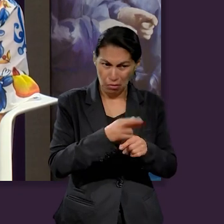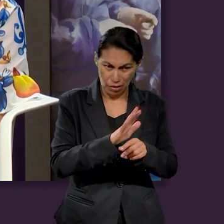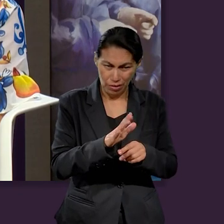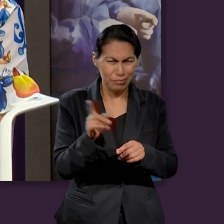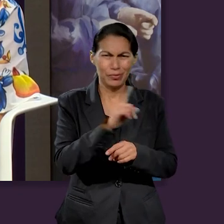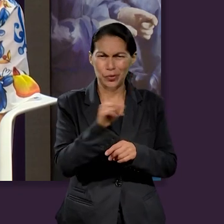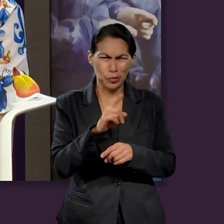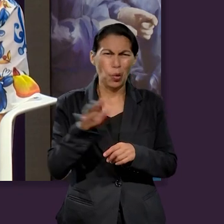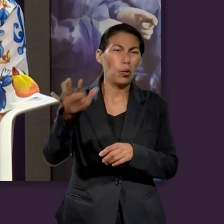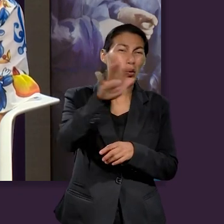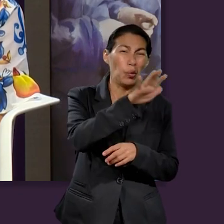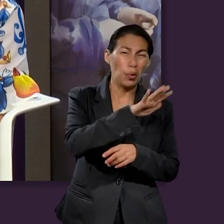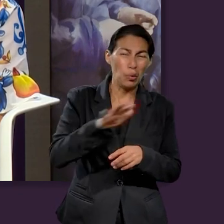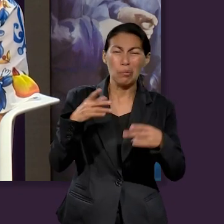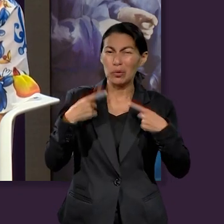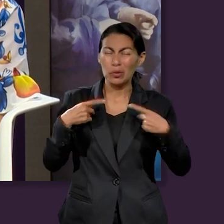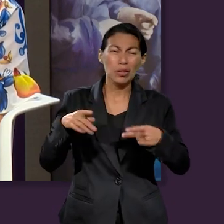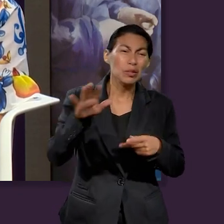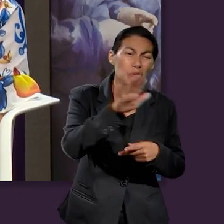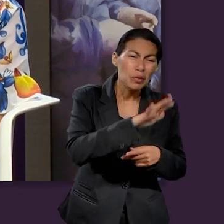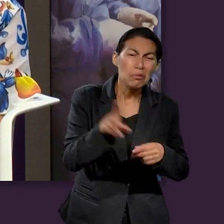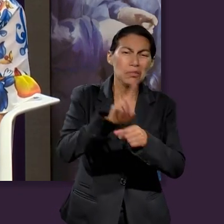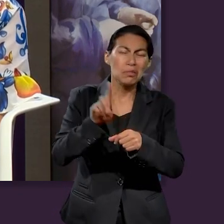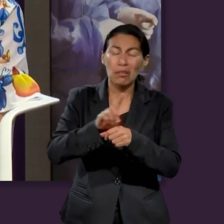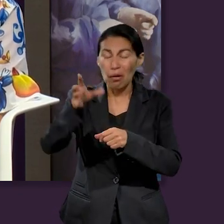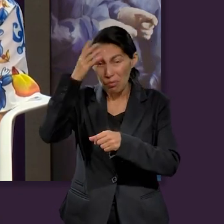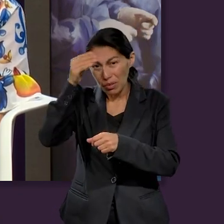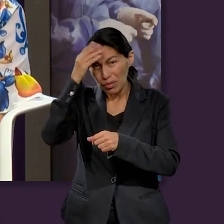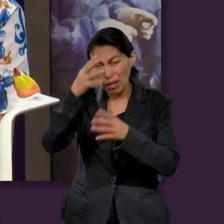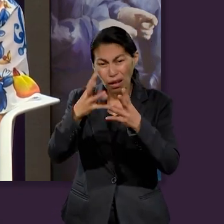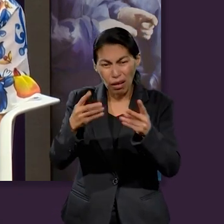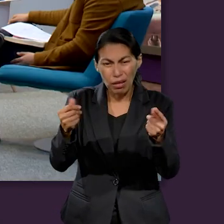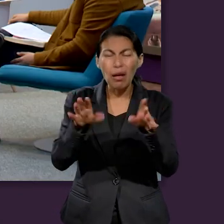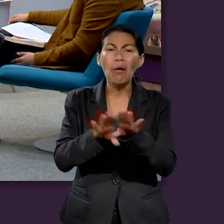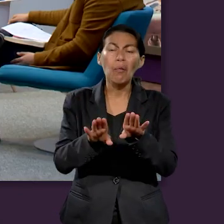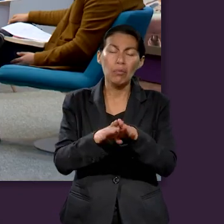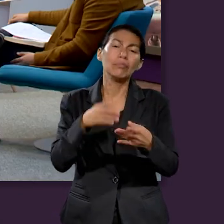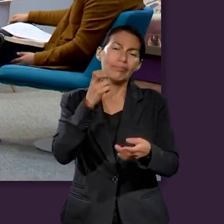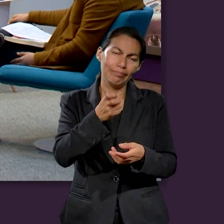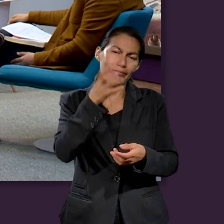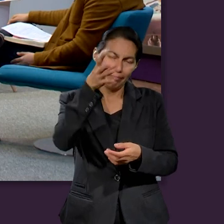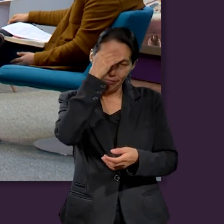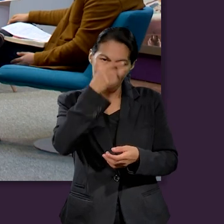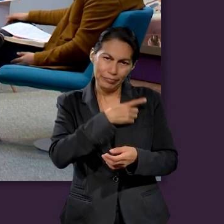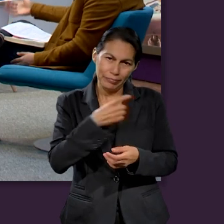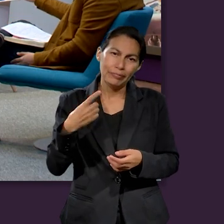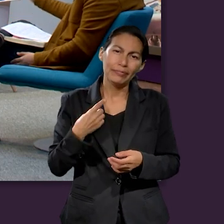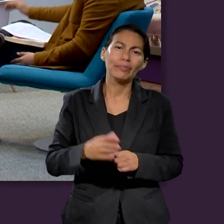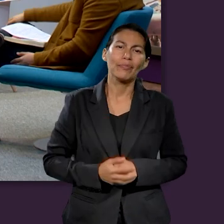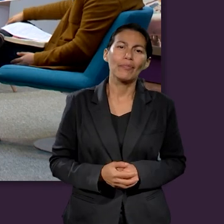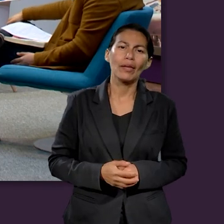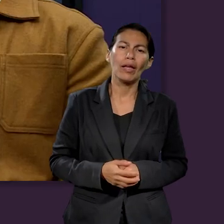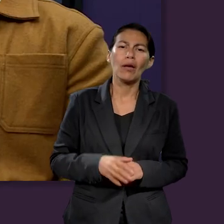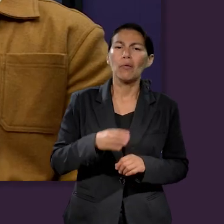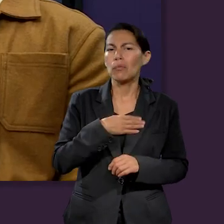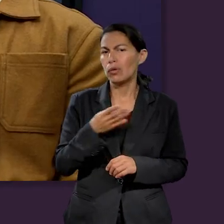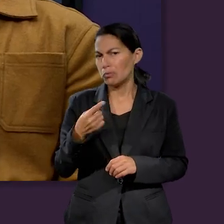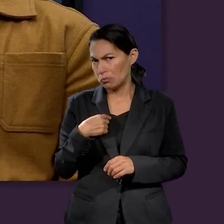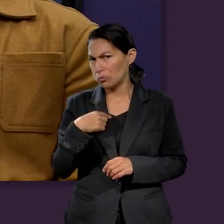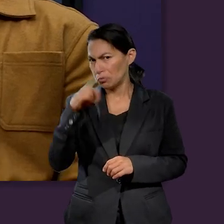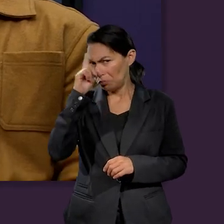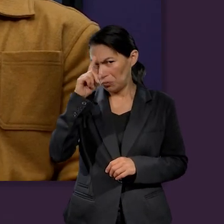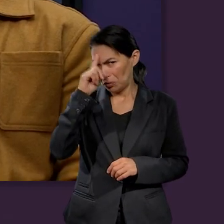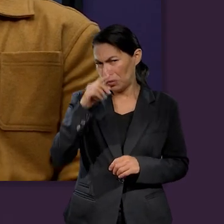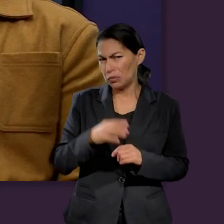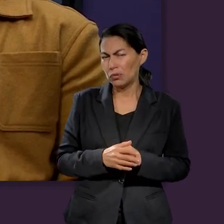algo que debería estar en nuestro estilo de vida día a día, como tal. Ok. Ariel, bueno, recalcando algo de que Brenda